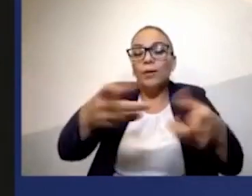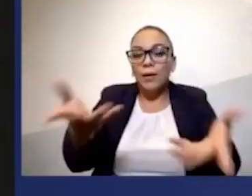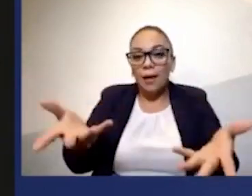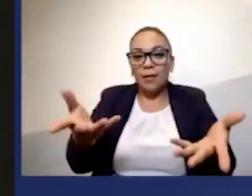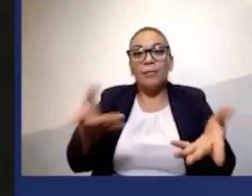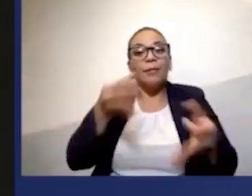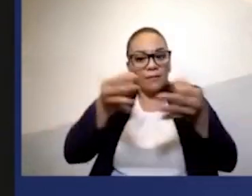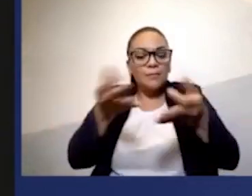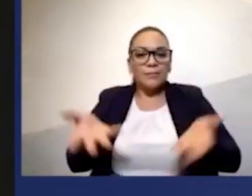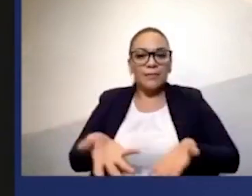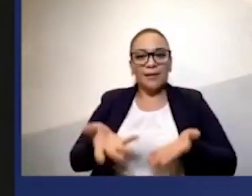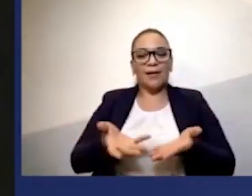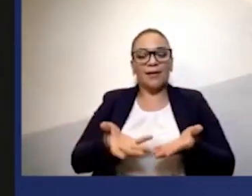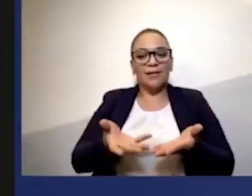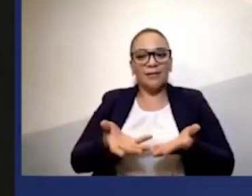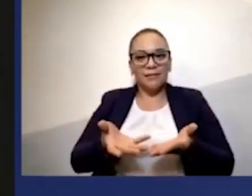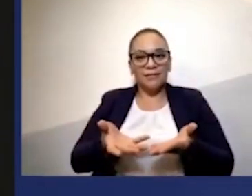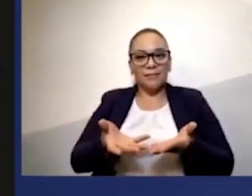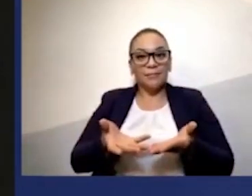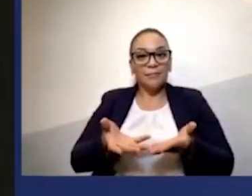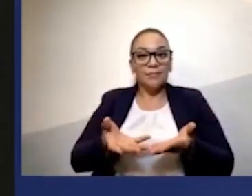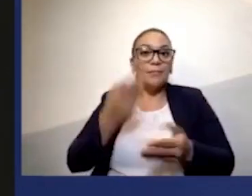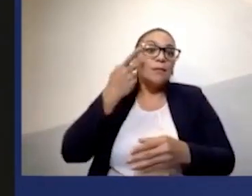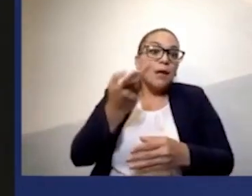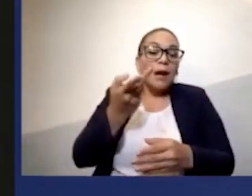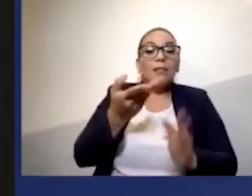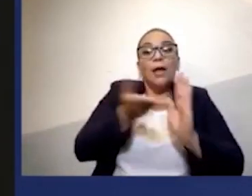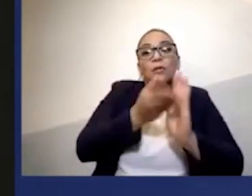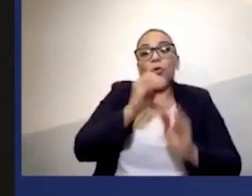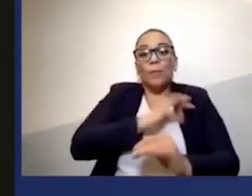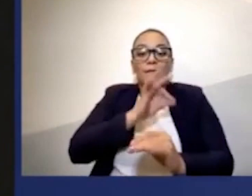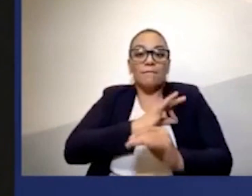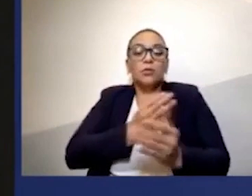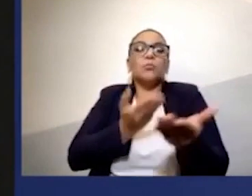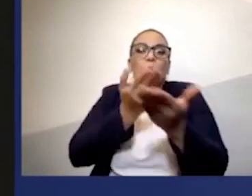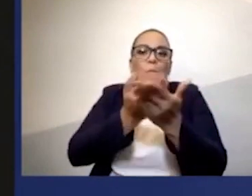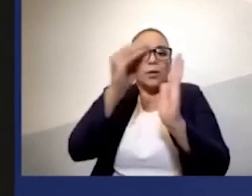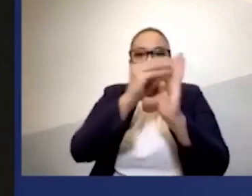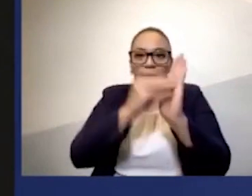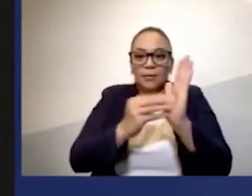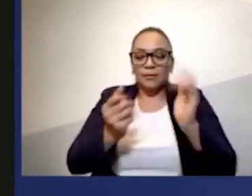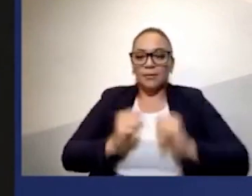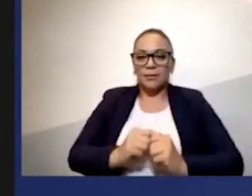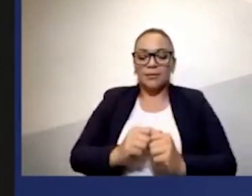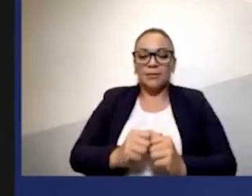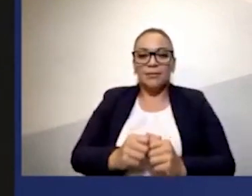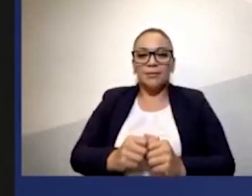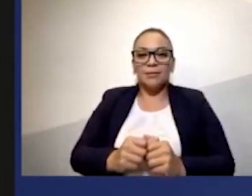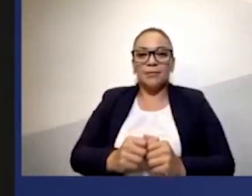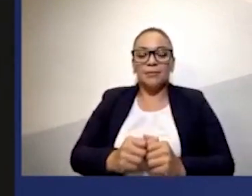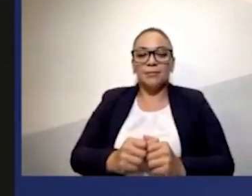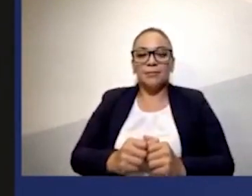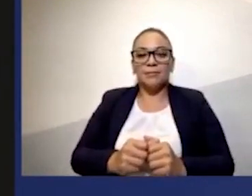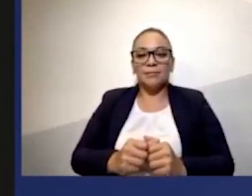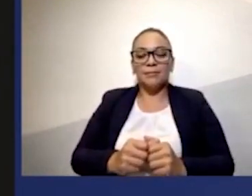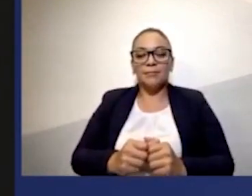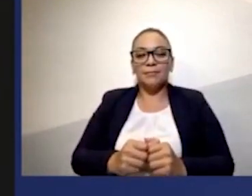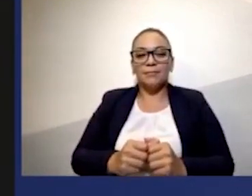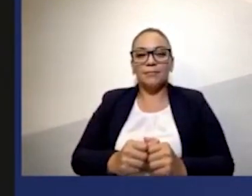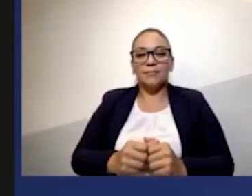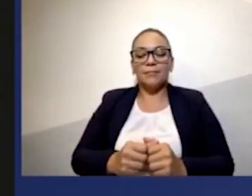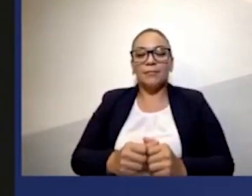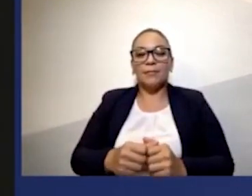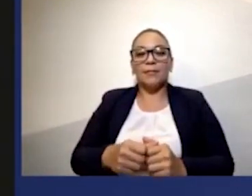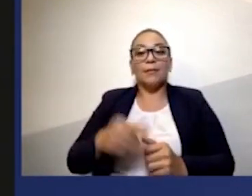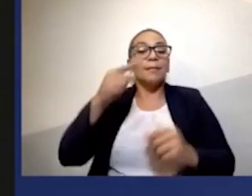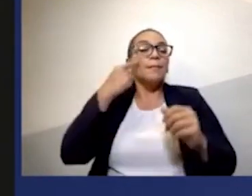y estos serían los daños o beneficios de lo que yo propongo de hacer. Por eso lo que vimos en relación al Ministerio de